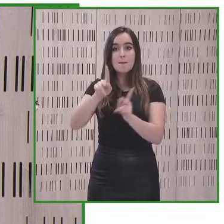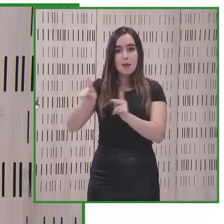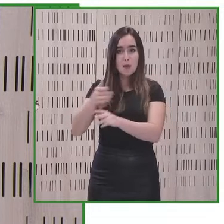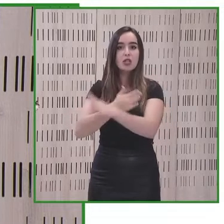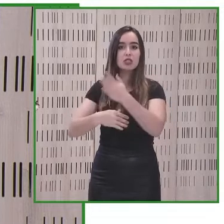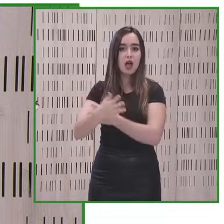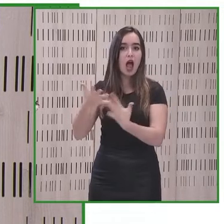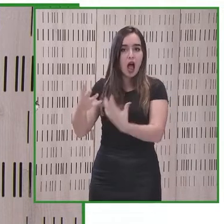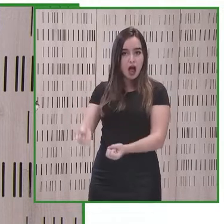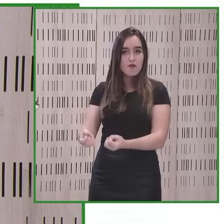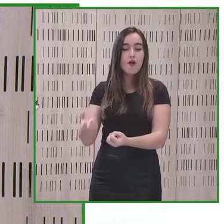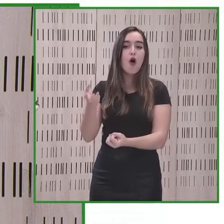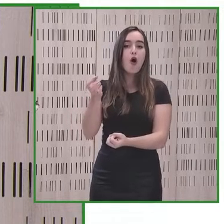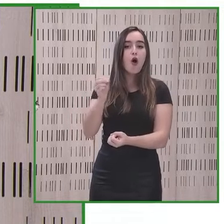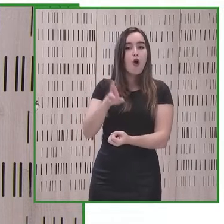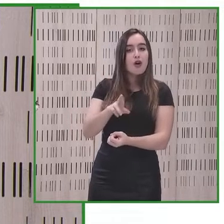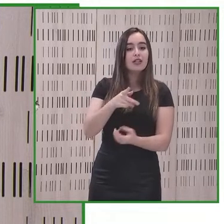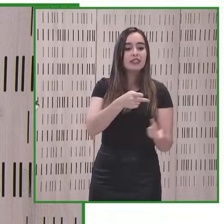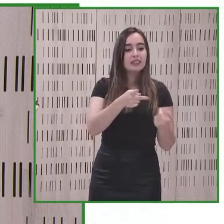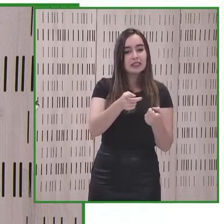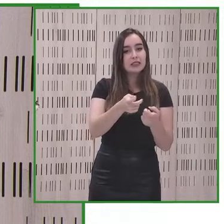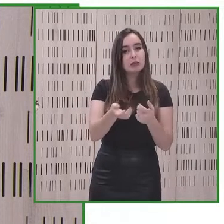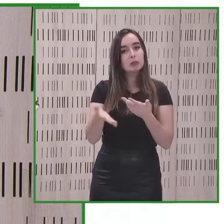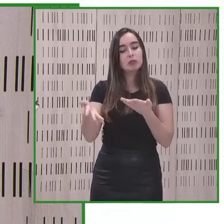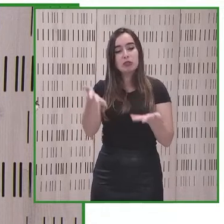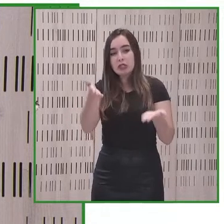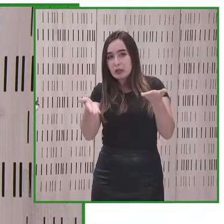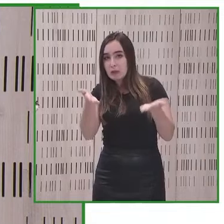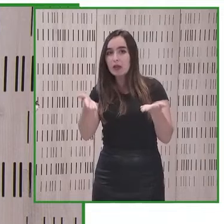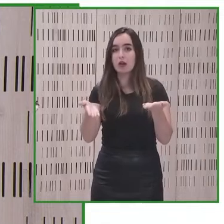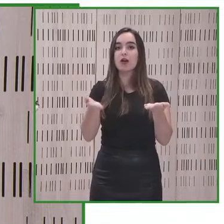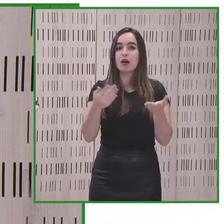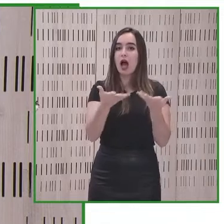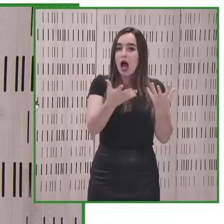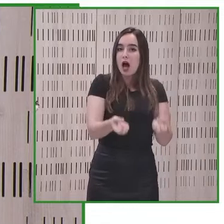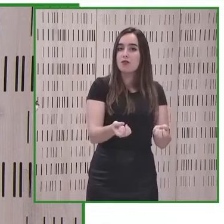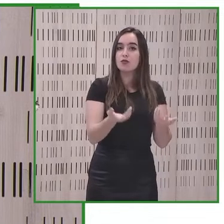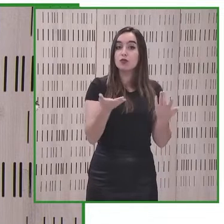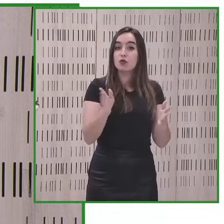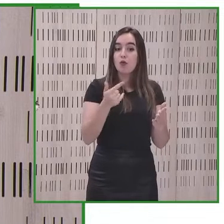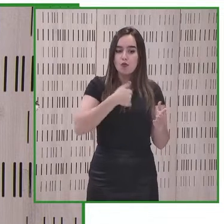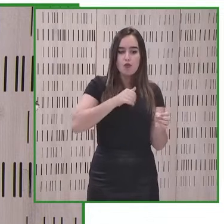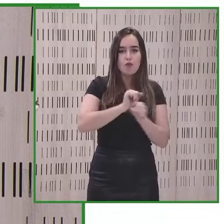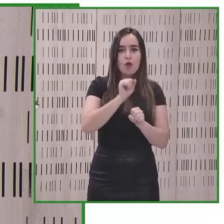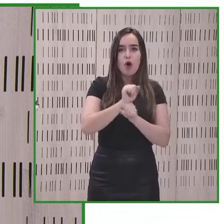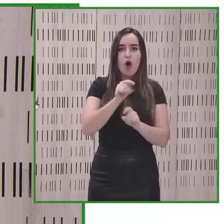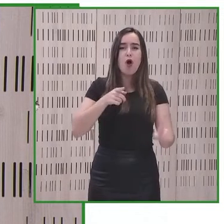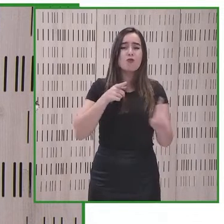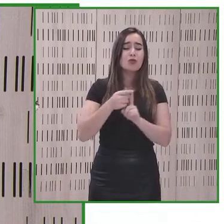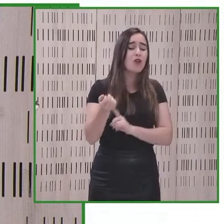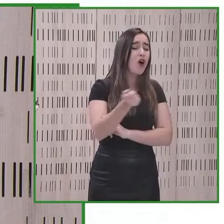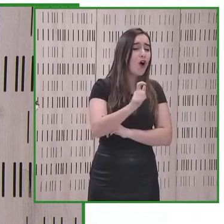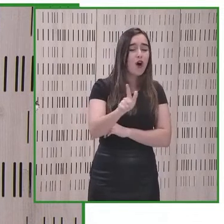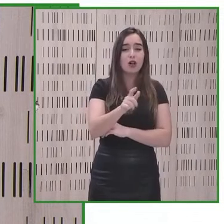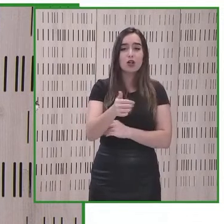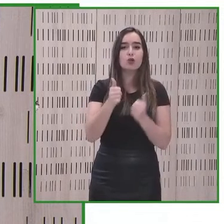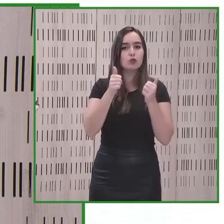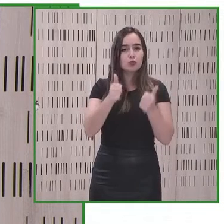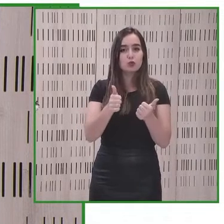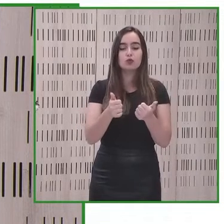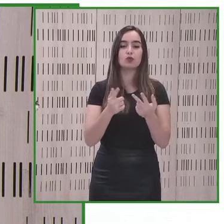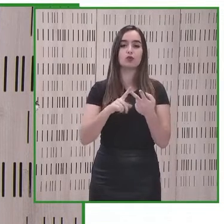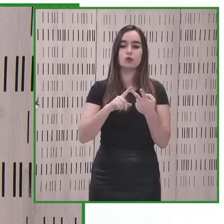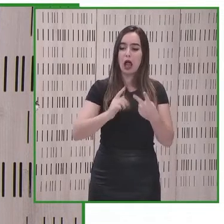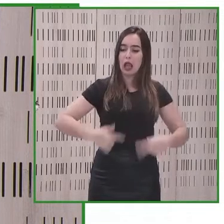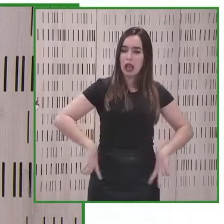parecidas por lo tanto estamos trabajando para el bien de todos mejorando la calidad de vida de